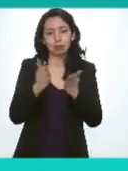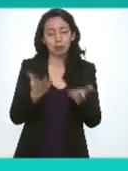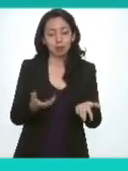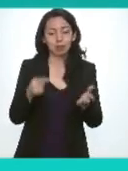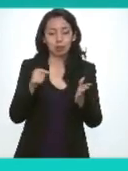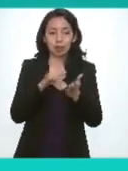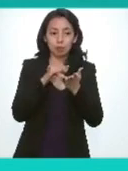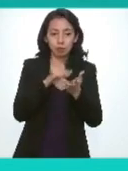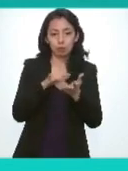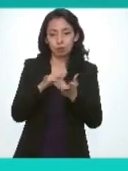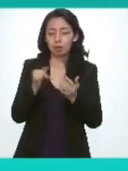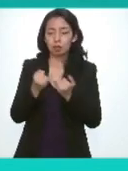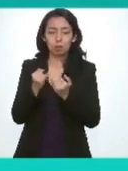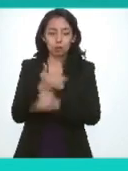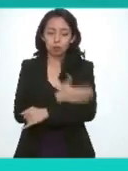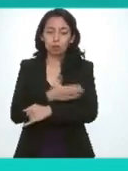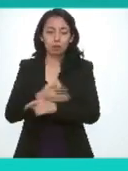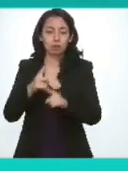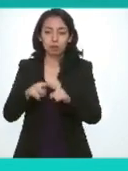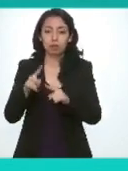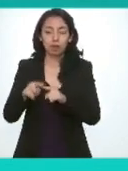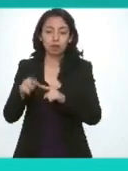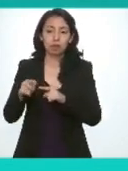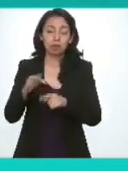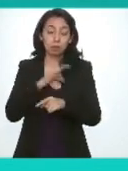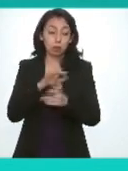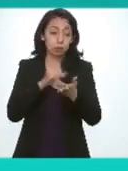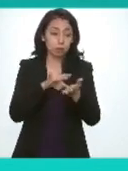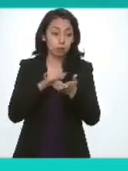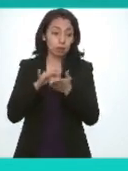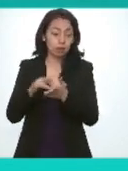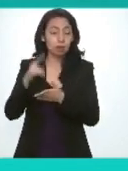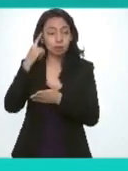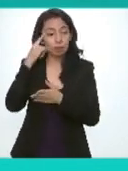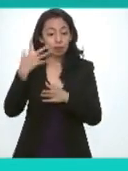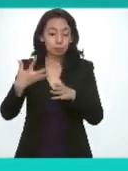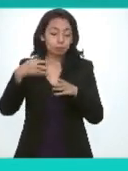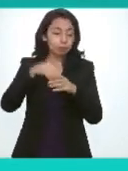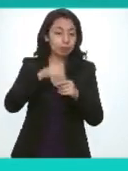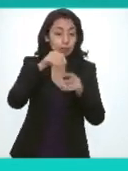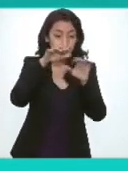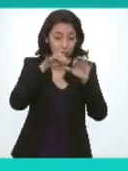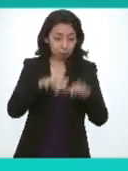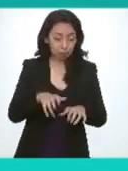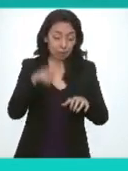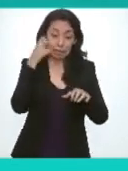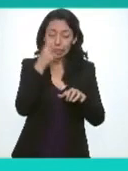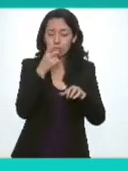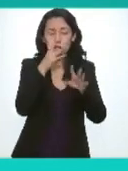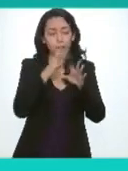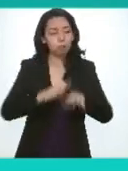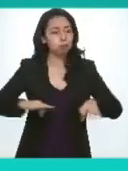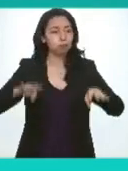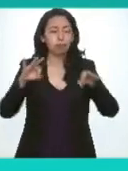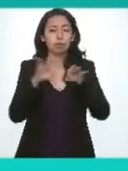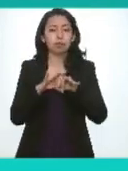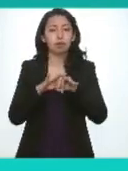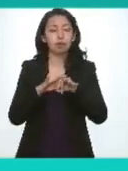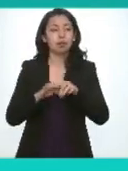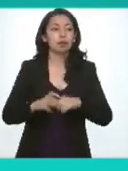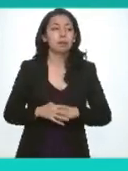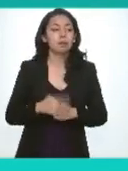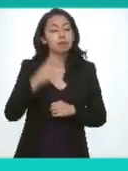junto con otros compañeras y compañeros para integrar todo este texto que será fundamental para